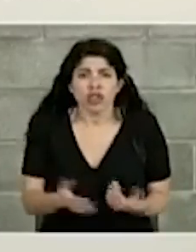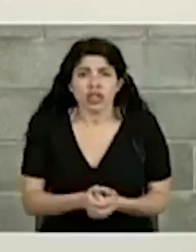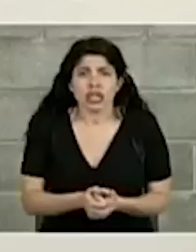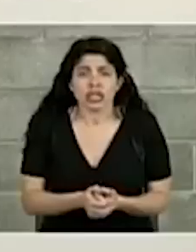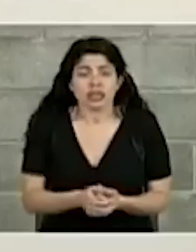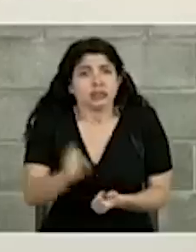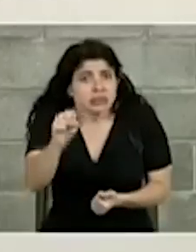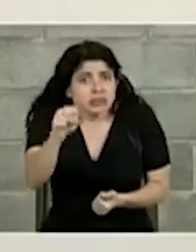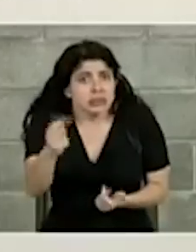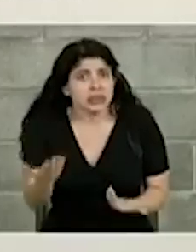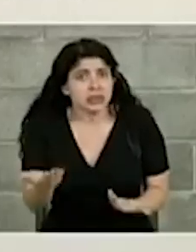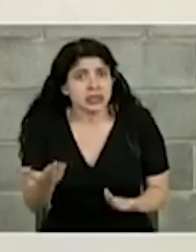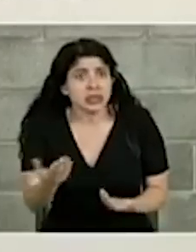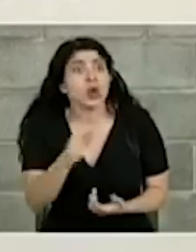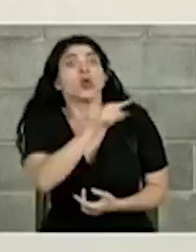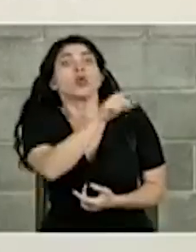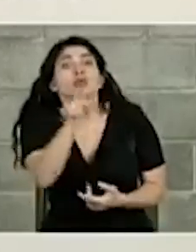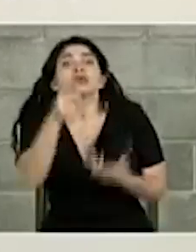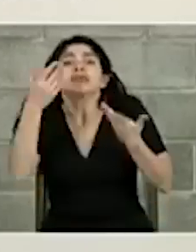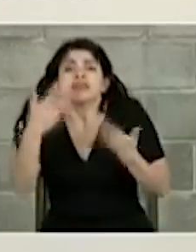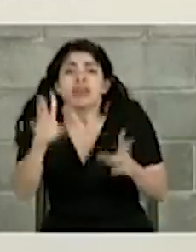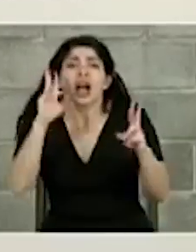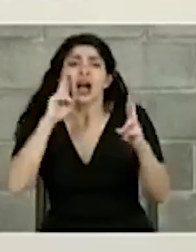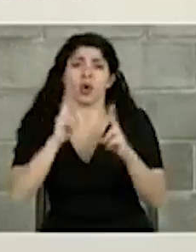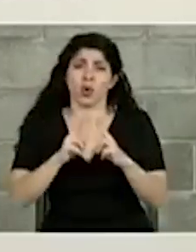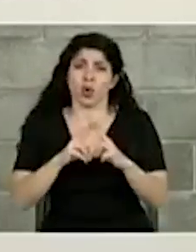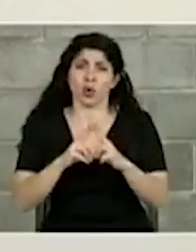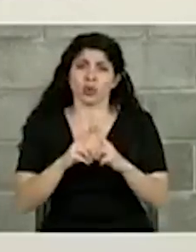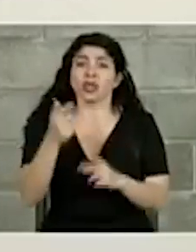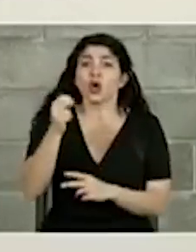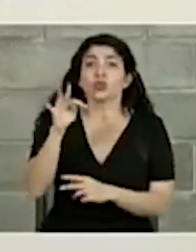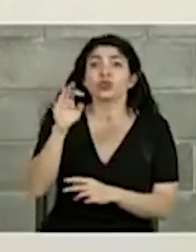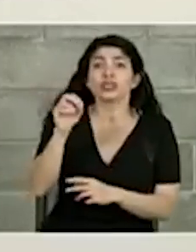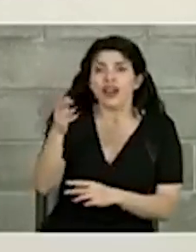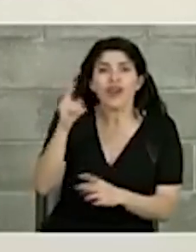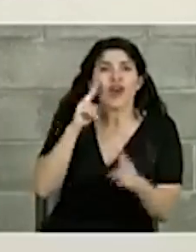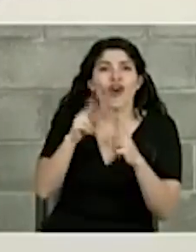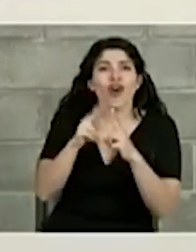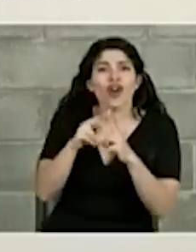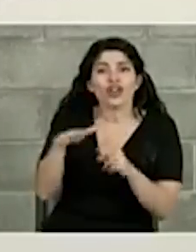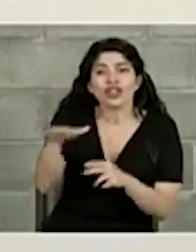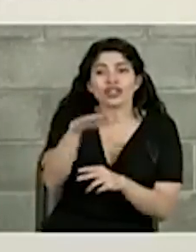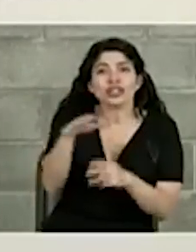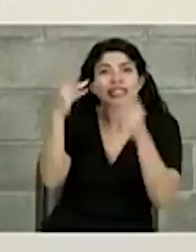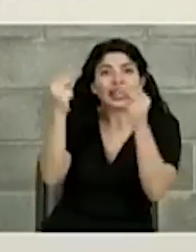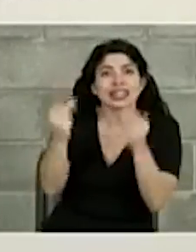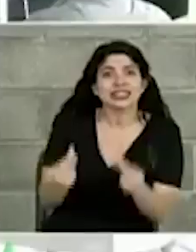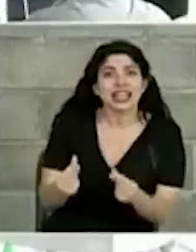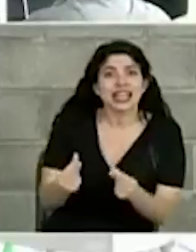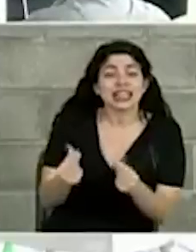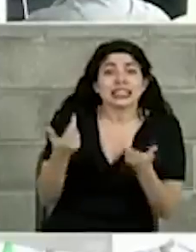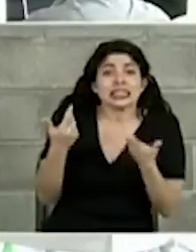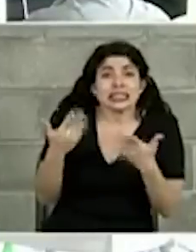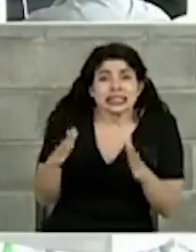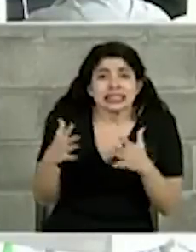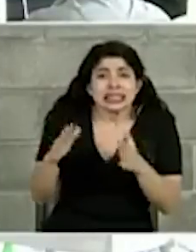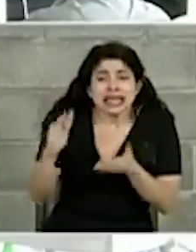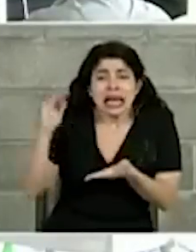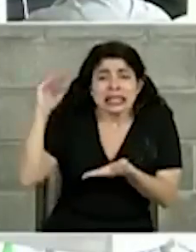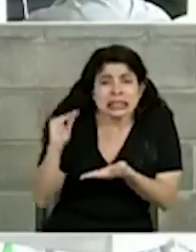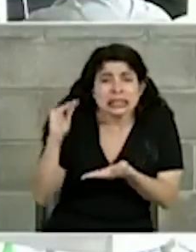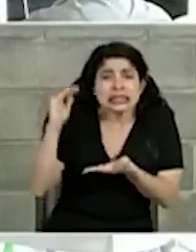si ustedes lo conocen don Gustavo que conoce la realidad de Hacendarios hemos recordado